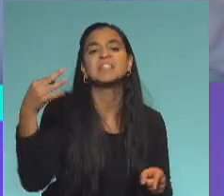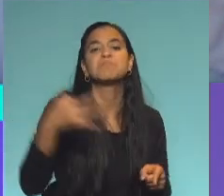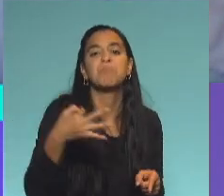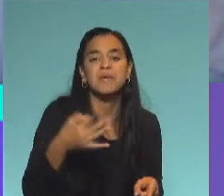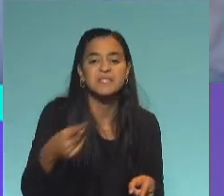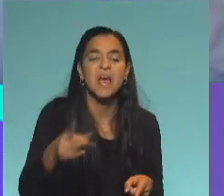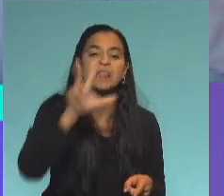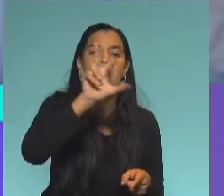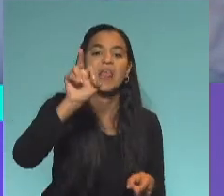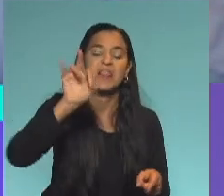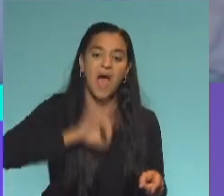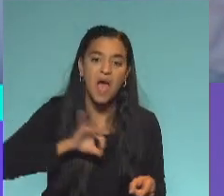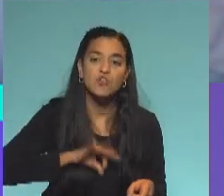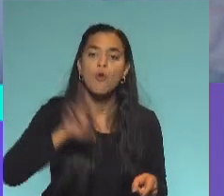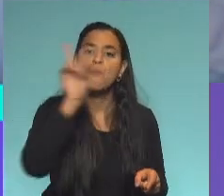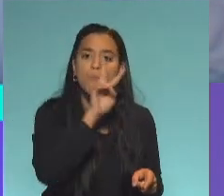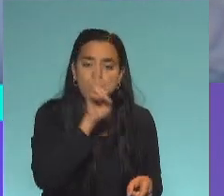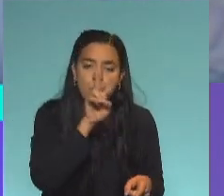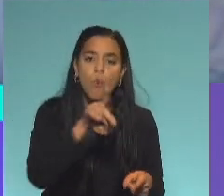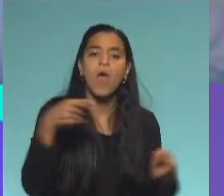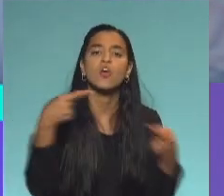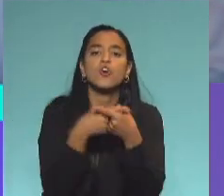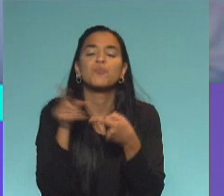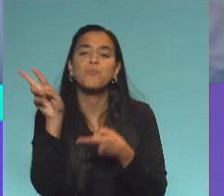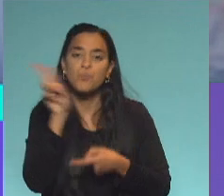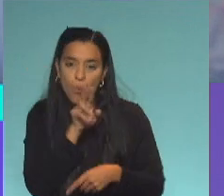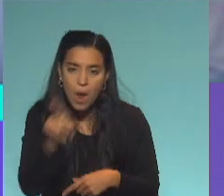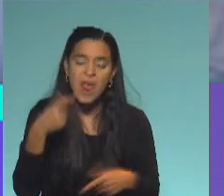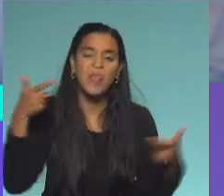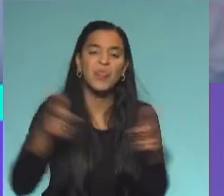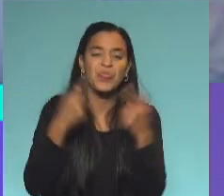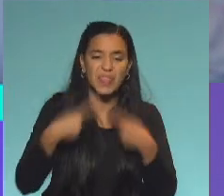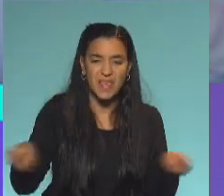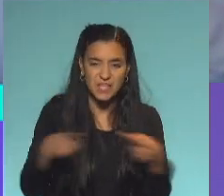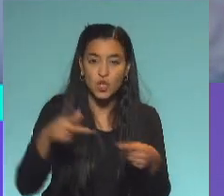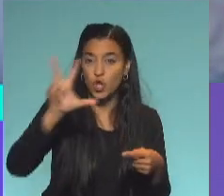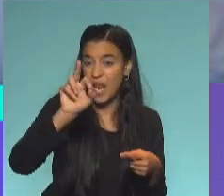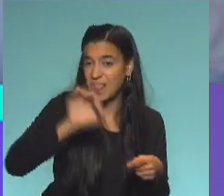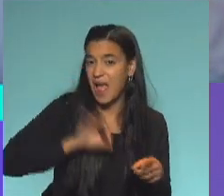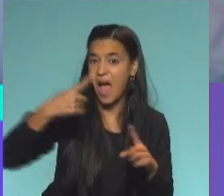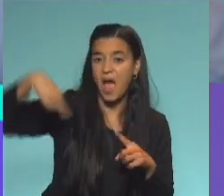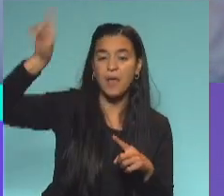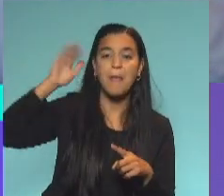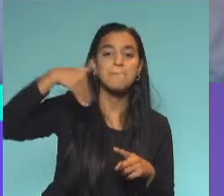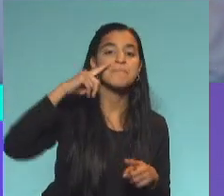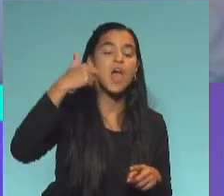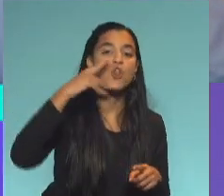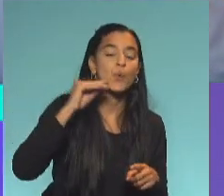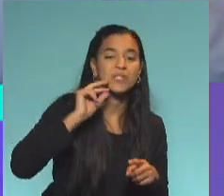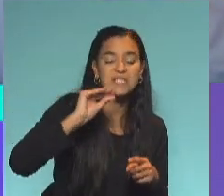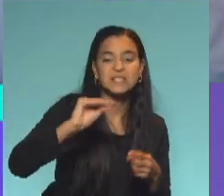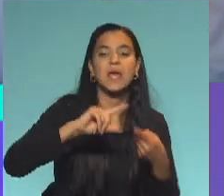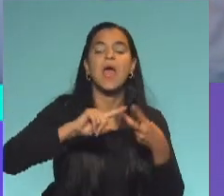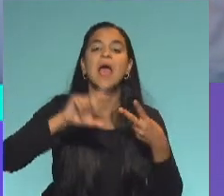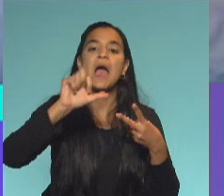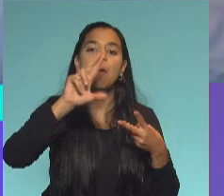30 años de Mujer contra Mujer. Aquel disco que lanzaron precisamente hace 30 años, Sandra Mianovich y Celeste Carvallo.